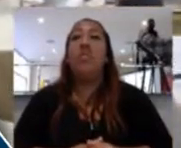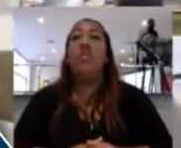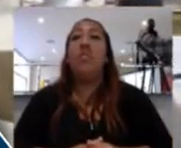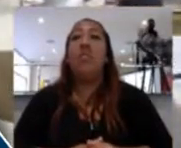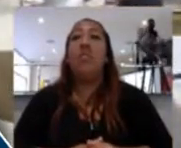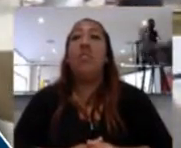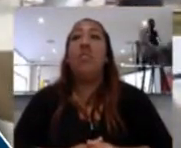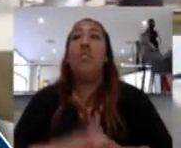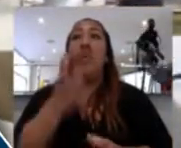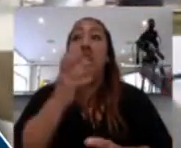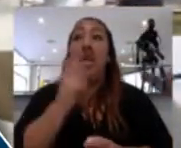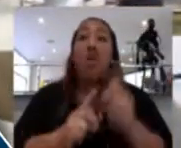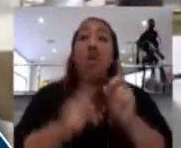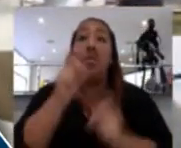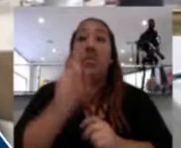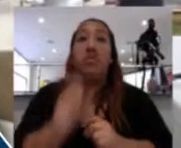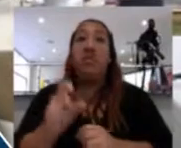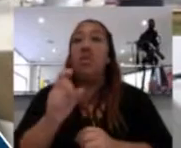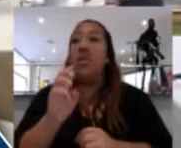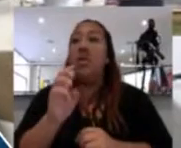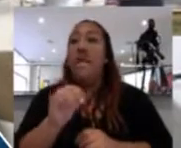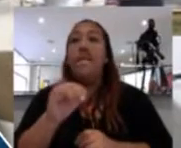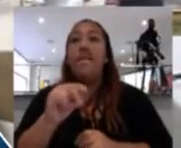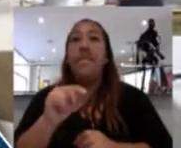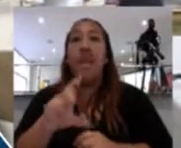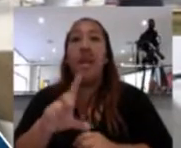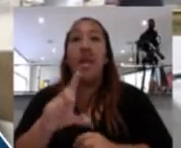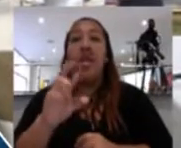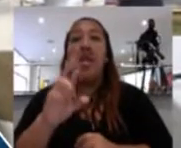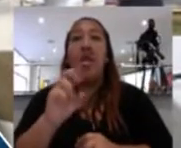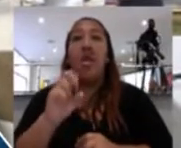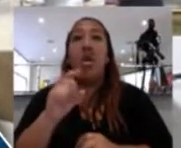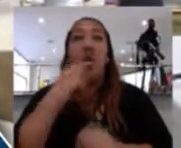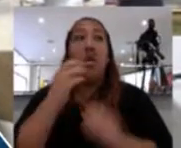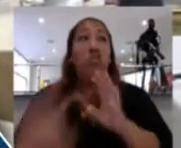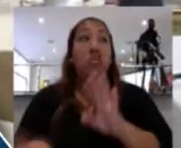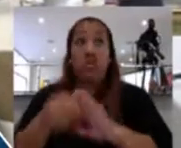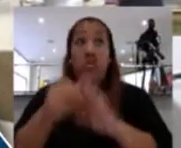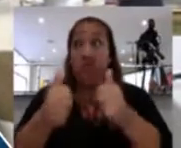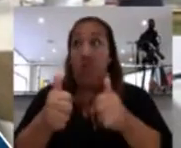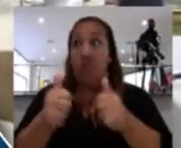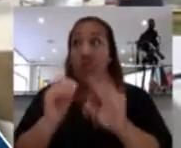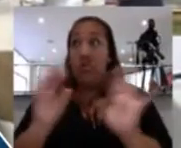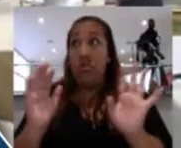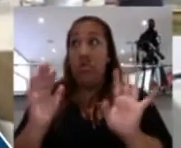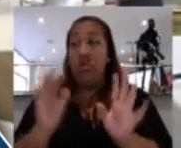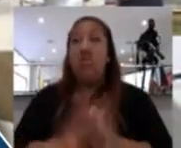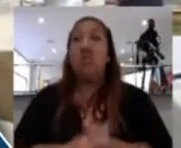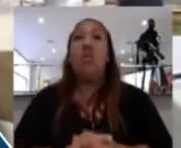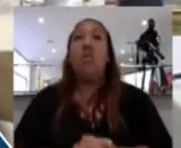expresión complementaria de lo mencionado, si lo consideran pertinente.